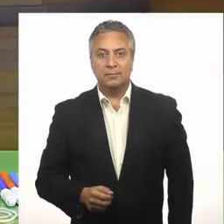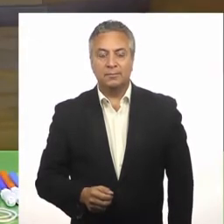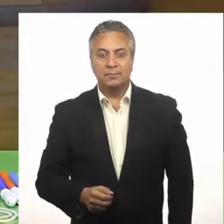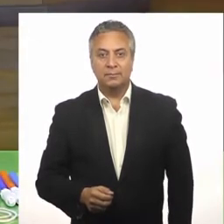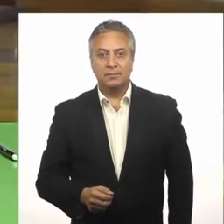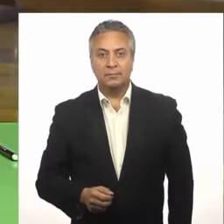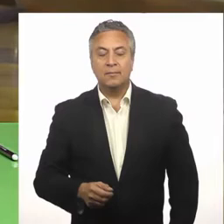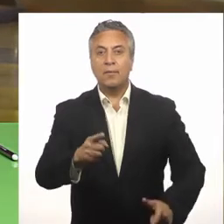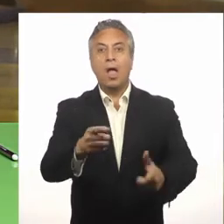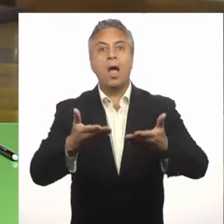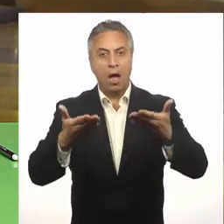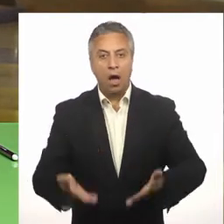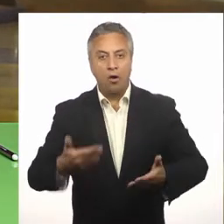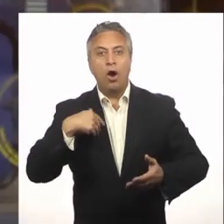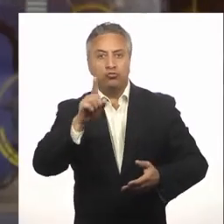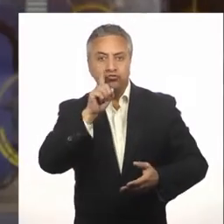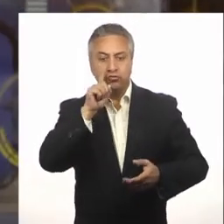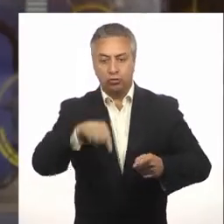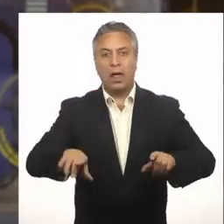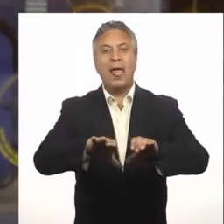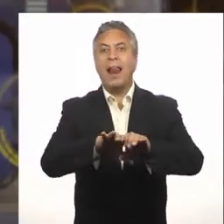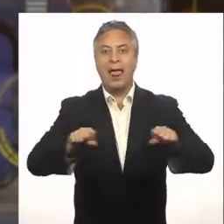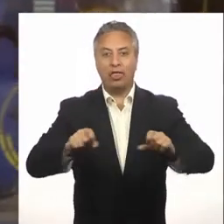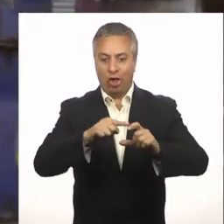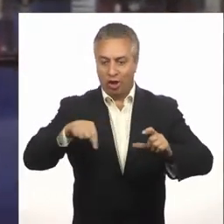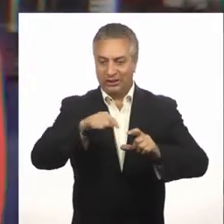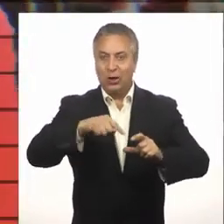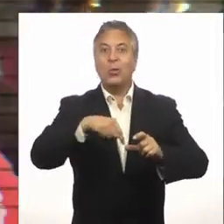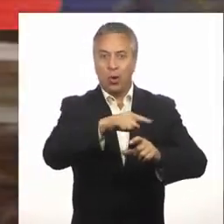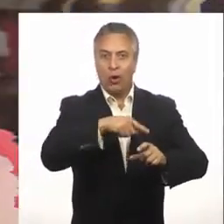Ahora tenemos listos nuestros círculos. Hay que pegarlos.